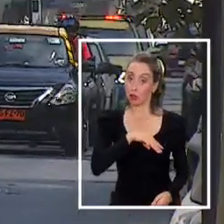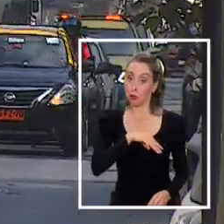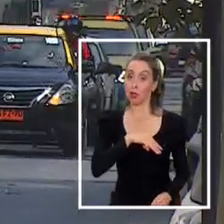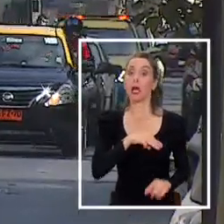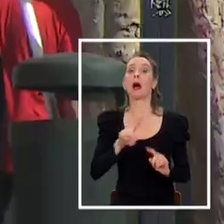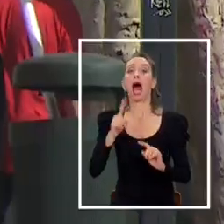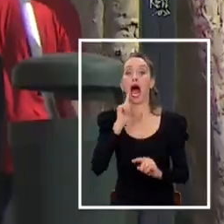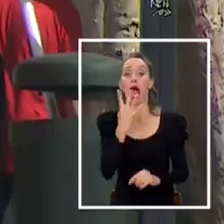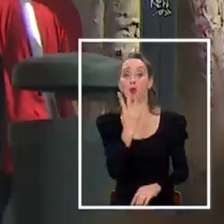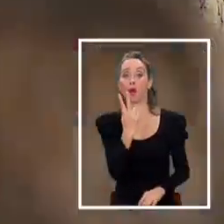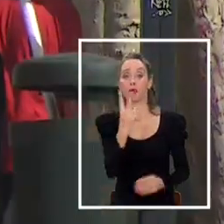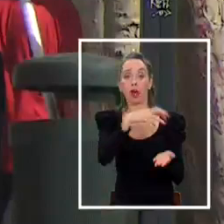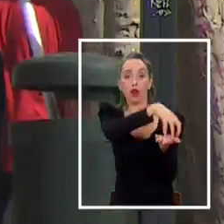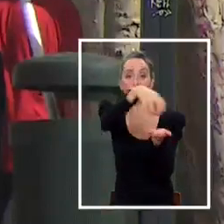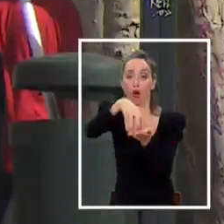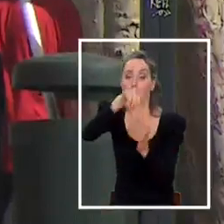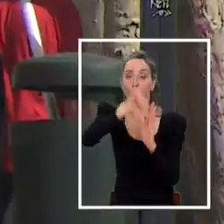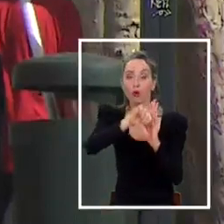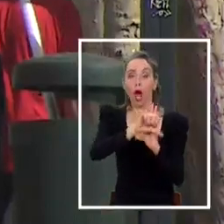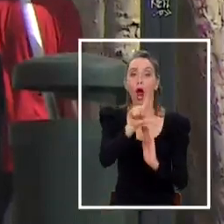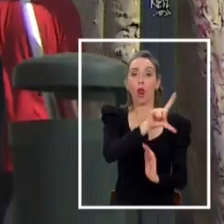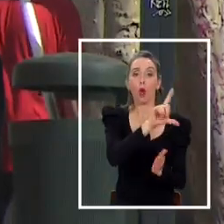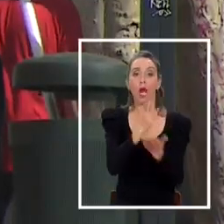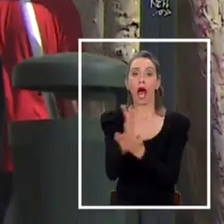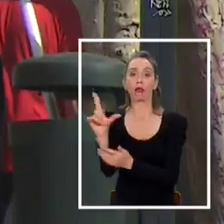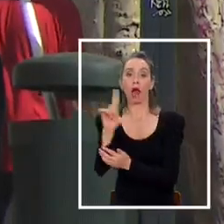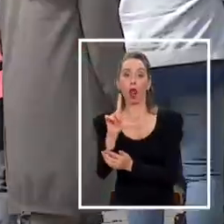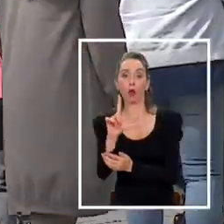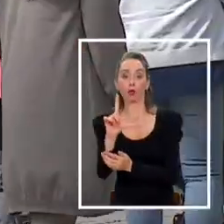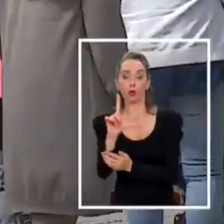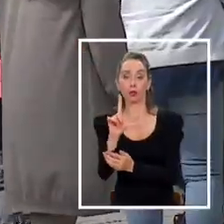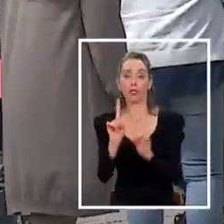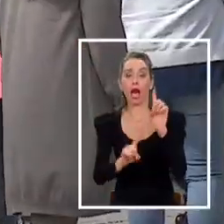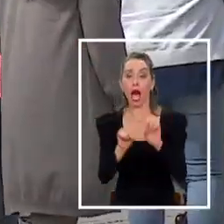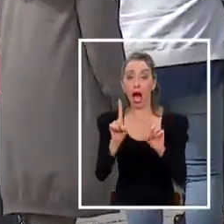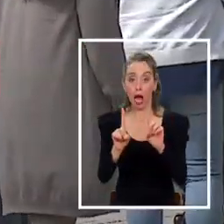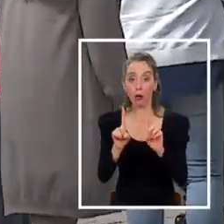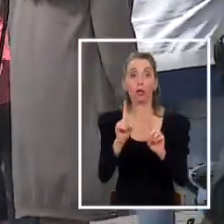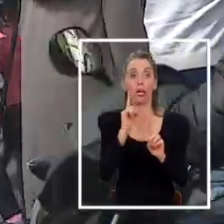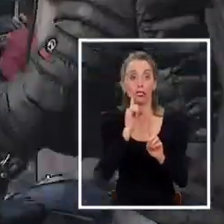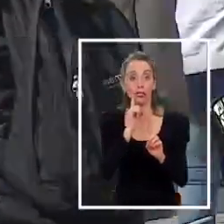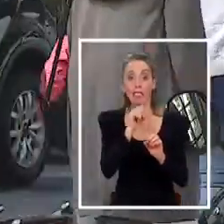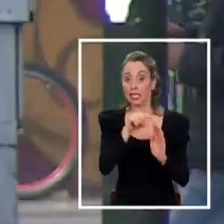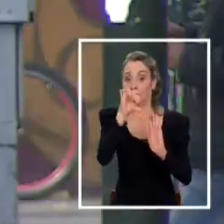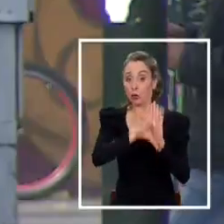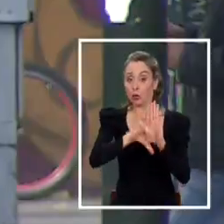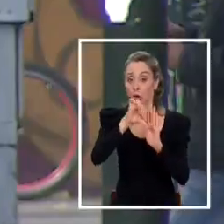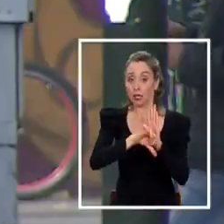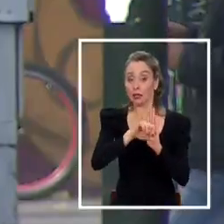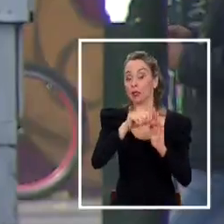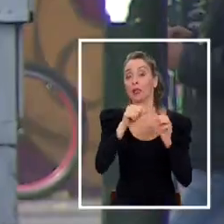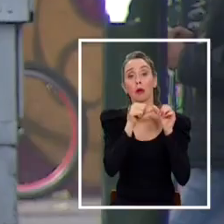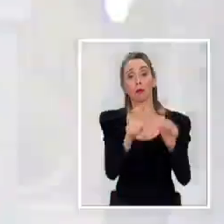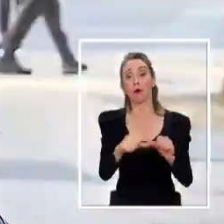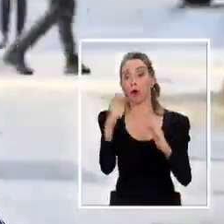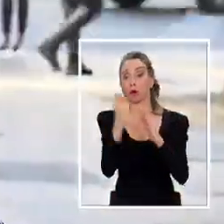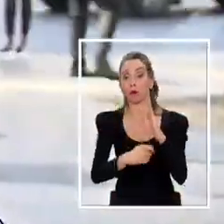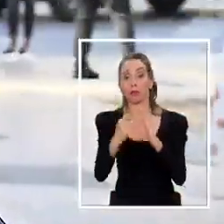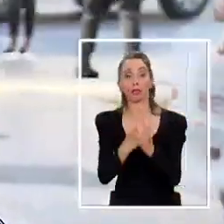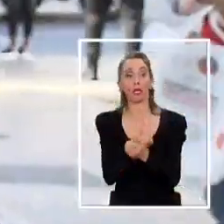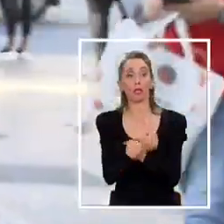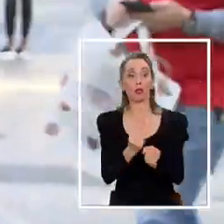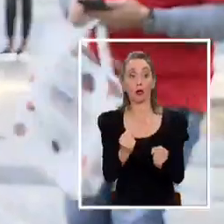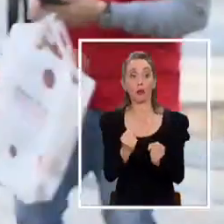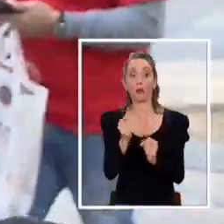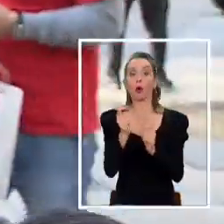42 comunas seguirán confinadas de lunes a lunes. Algunas de ellas pesa estar bajo esta condición durante meses. No pueden